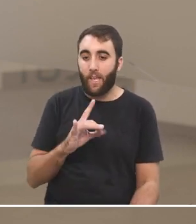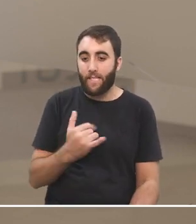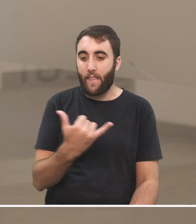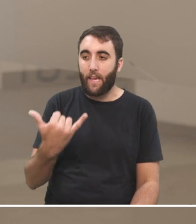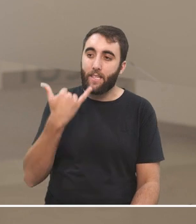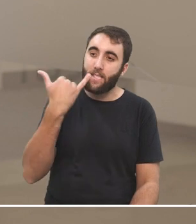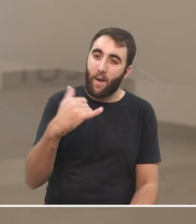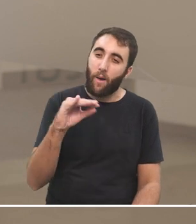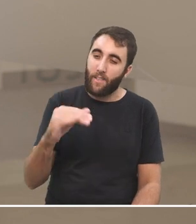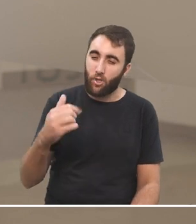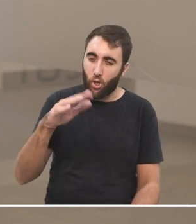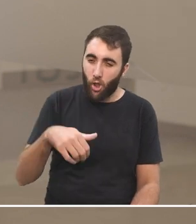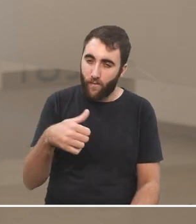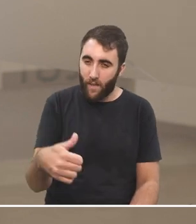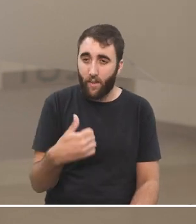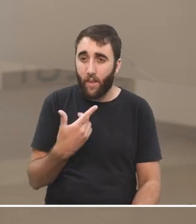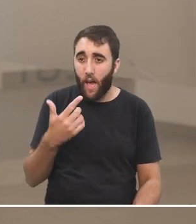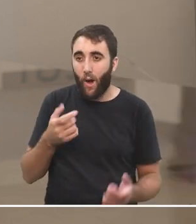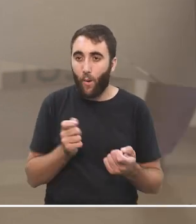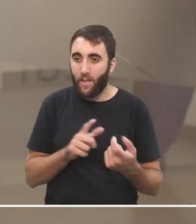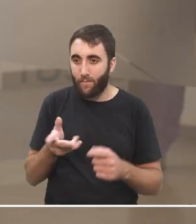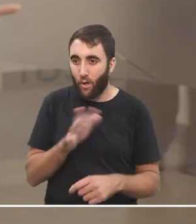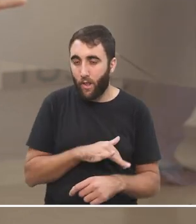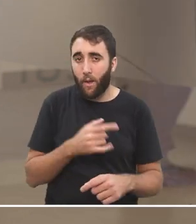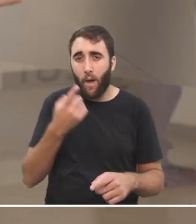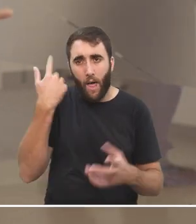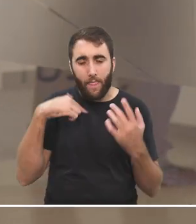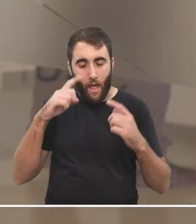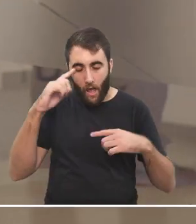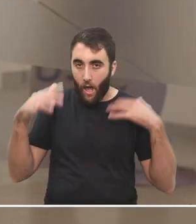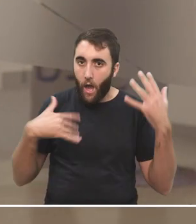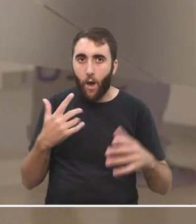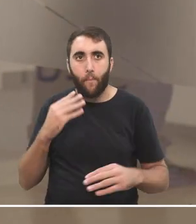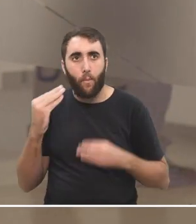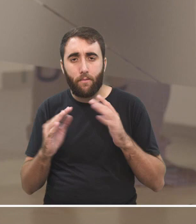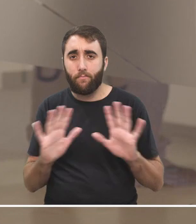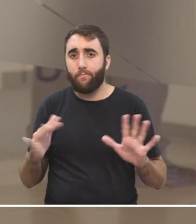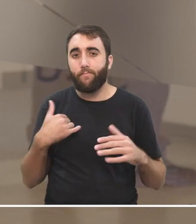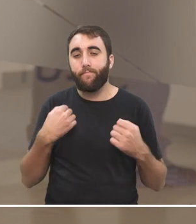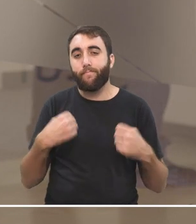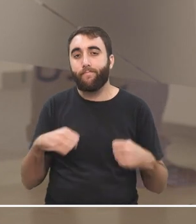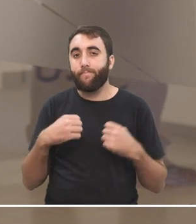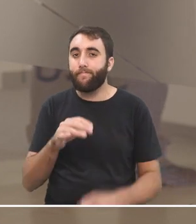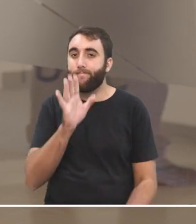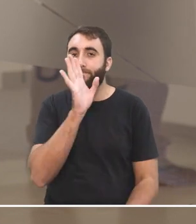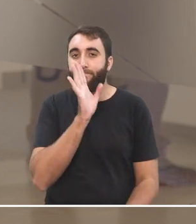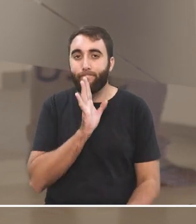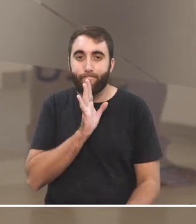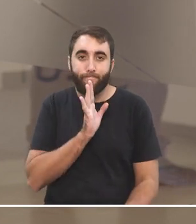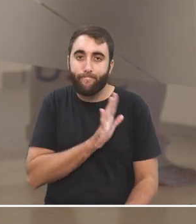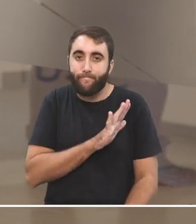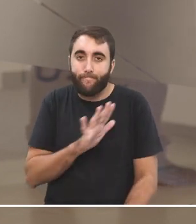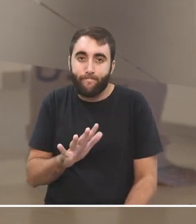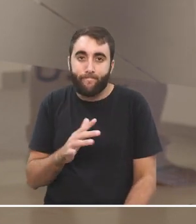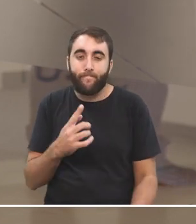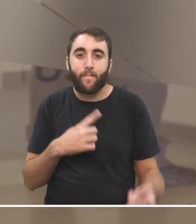lo que fuera, y nadie se volvía loco, o sea, había que ejercitar la paciencia y había también